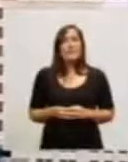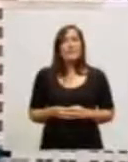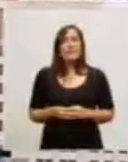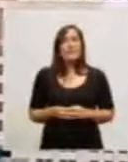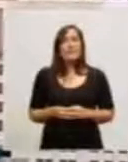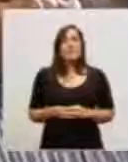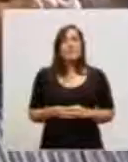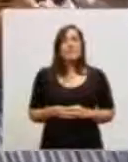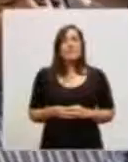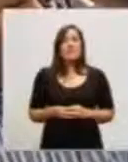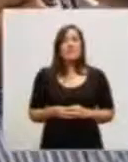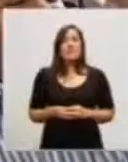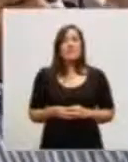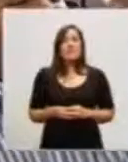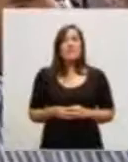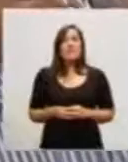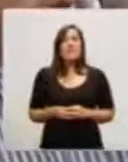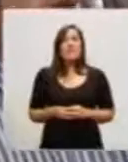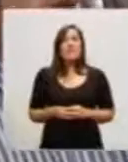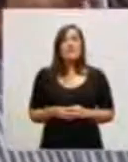también los diarios.